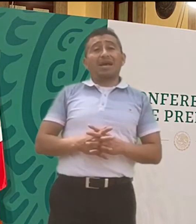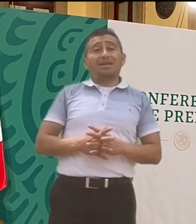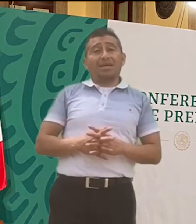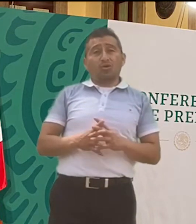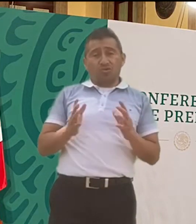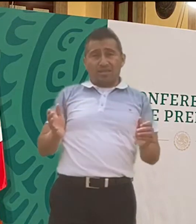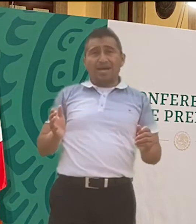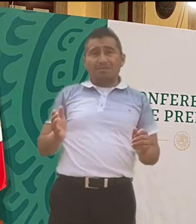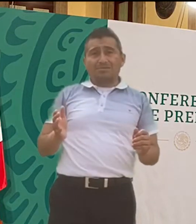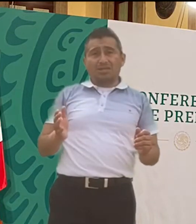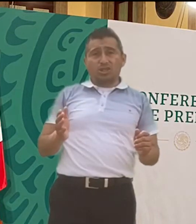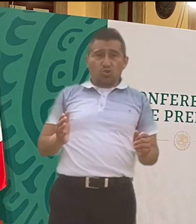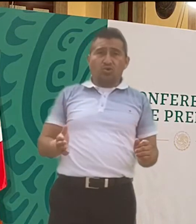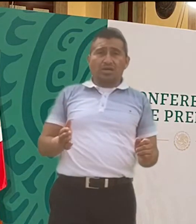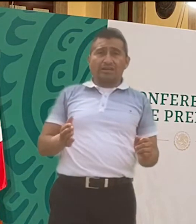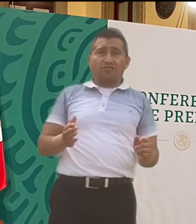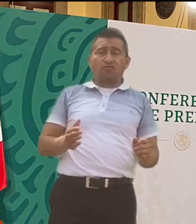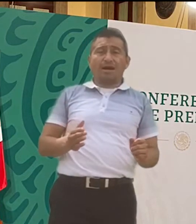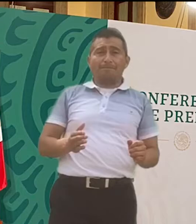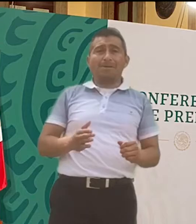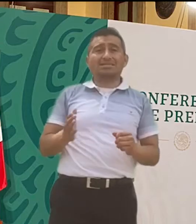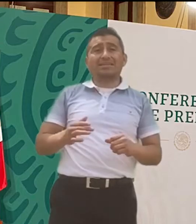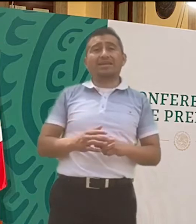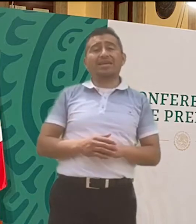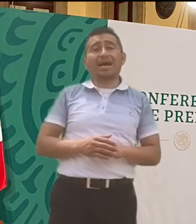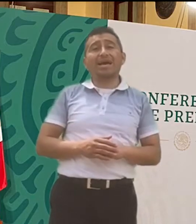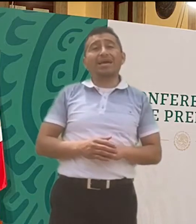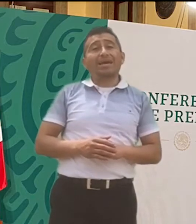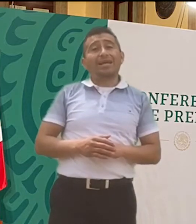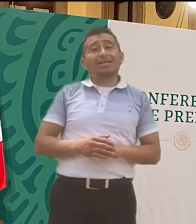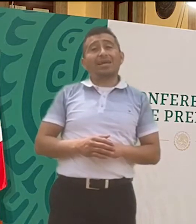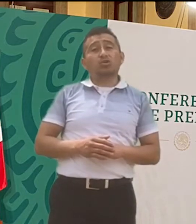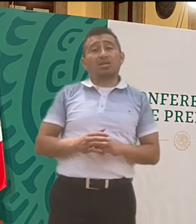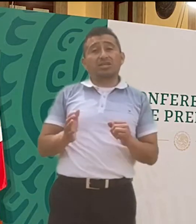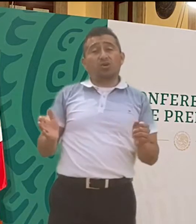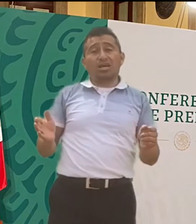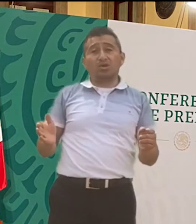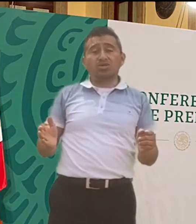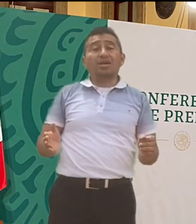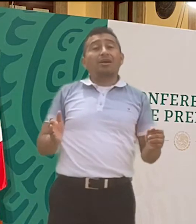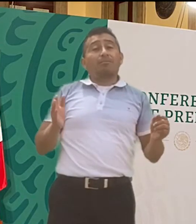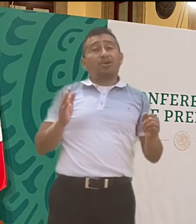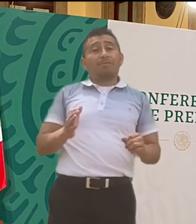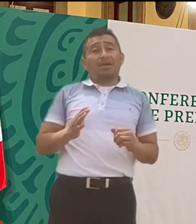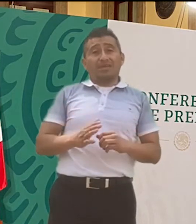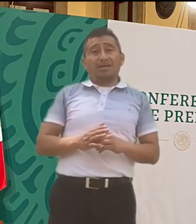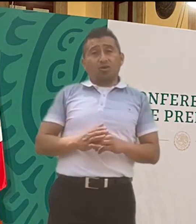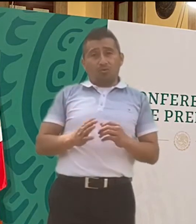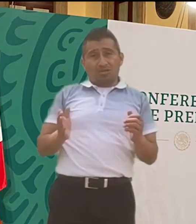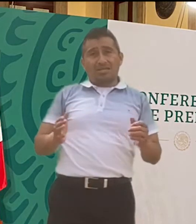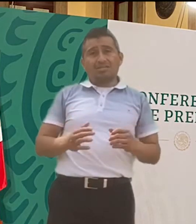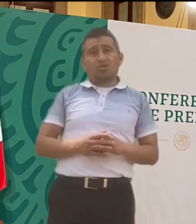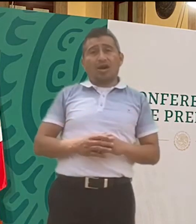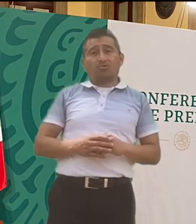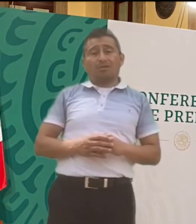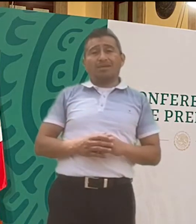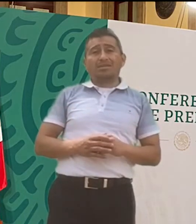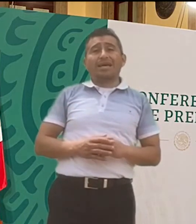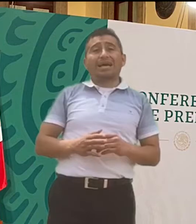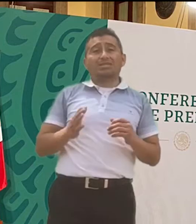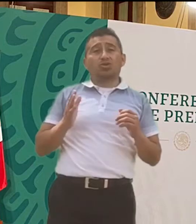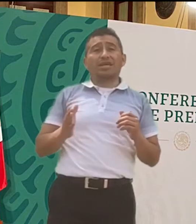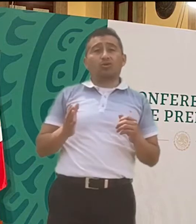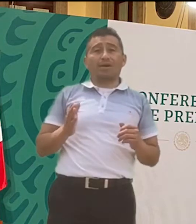evitar, condenar, más bien dicho, de forma más enérgica, el que los huachicoleros puedan vender, como lo están haciendo